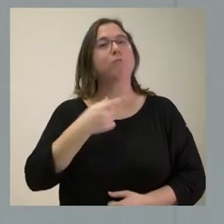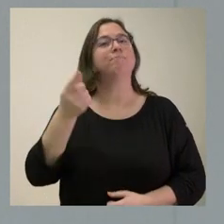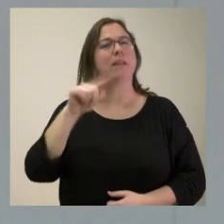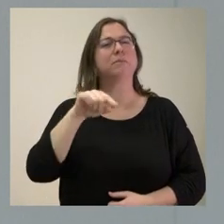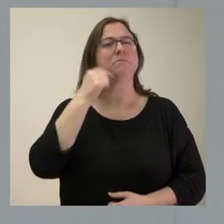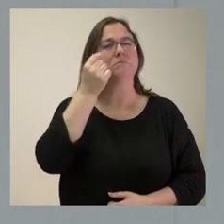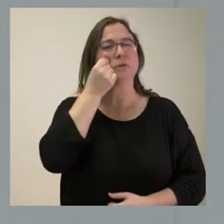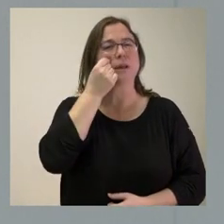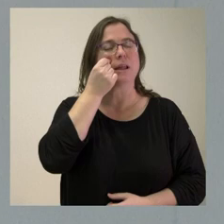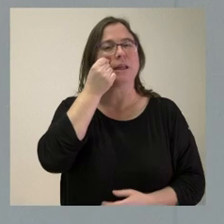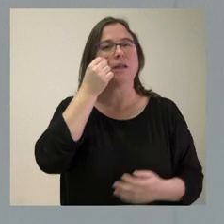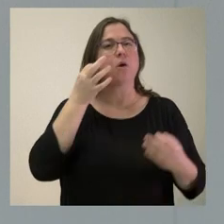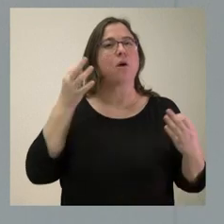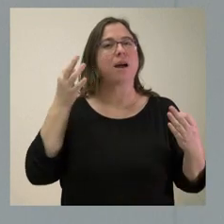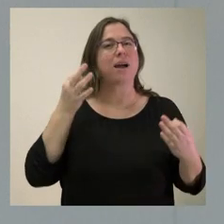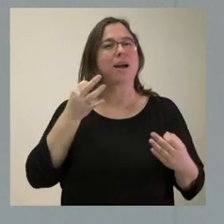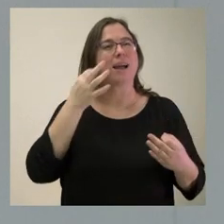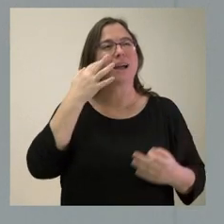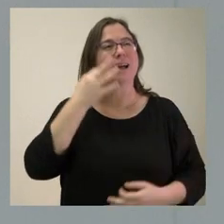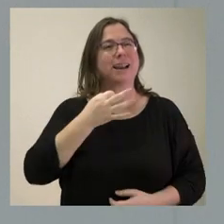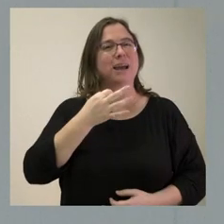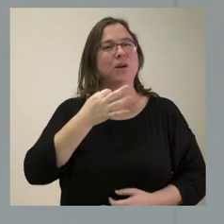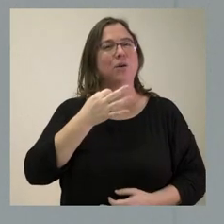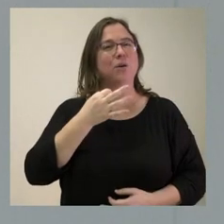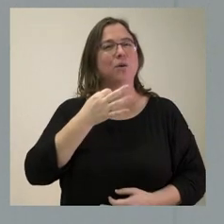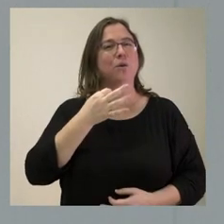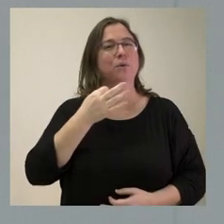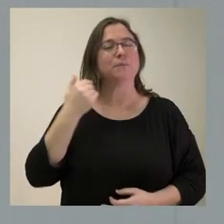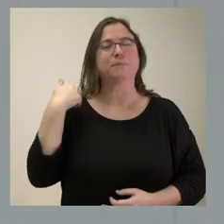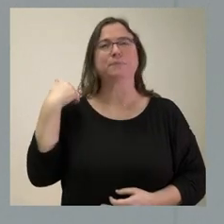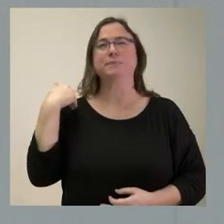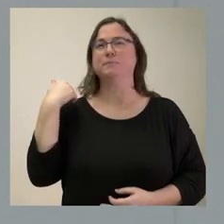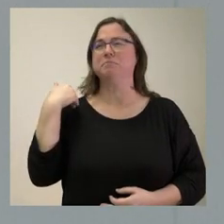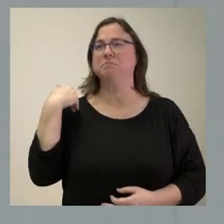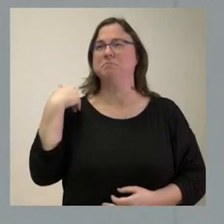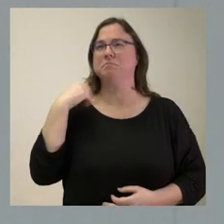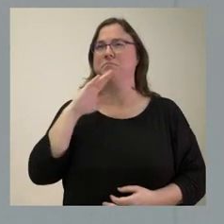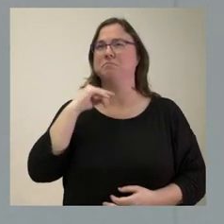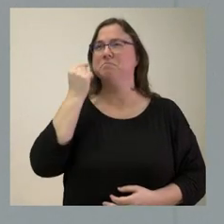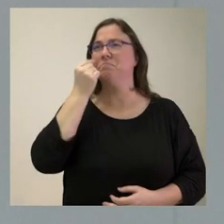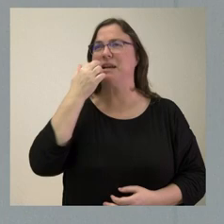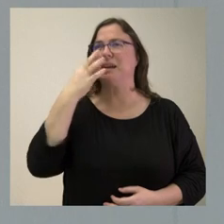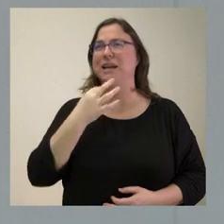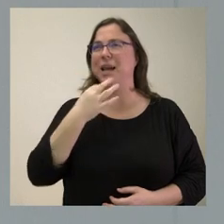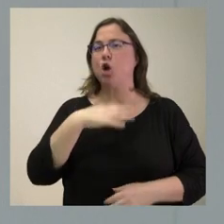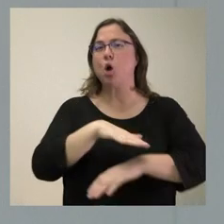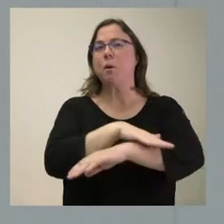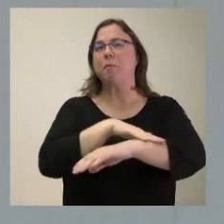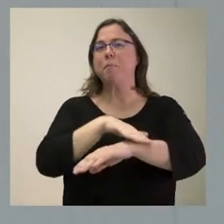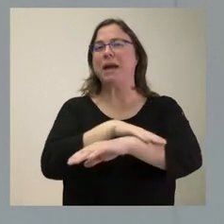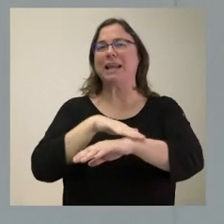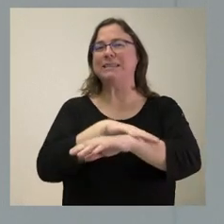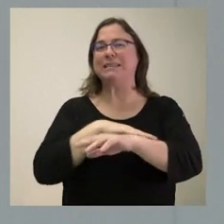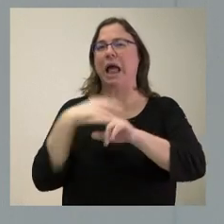creo que fue la ministra de Hacienda, ¿no? No sé si en su calidad